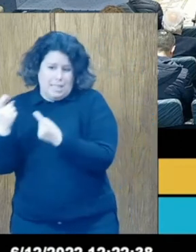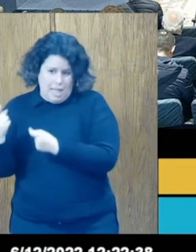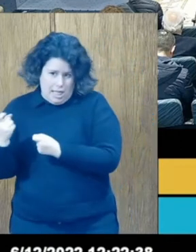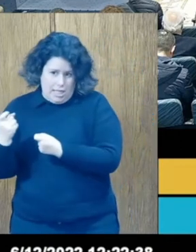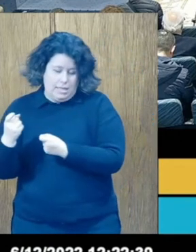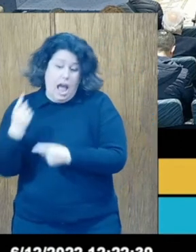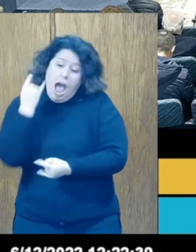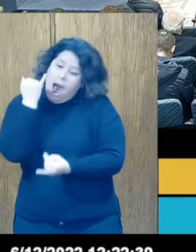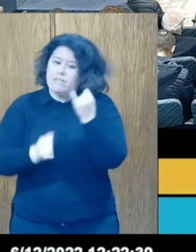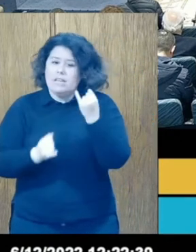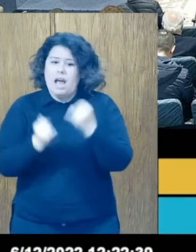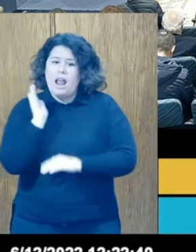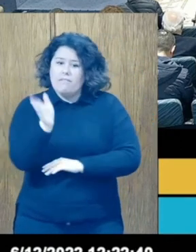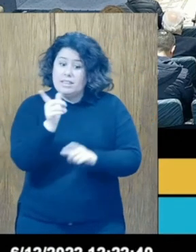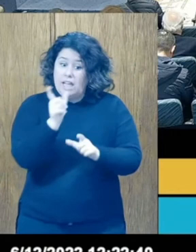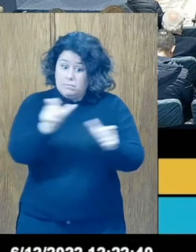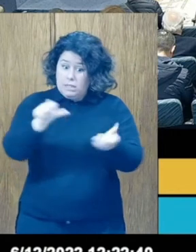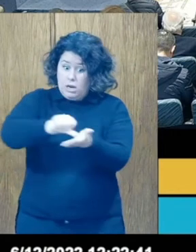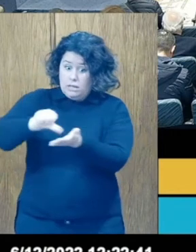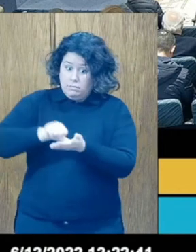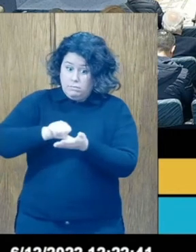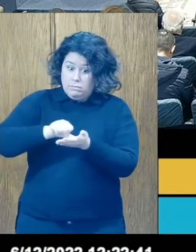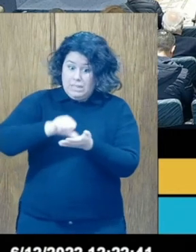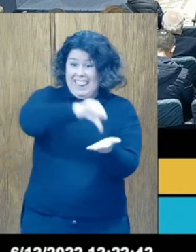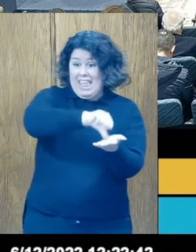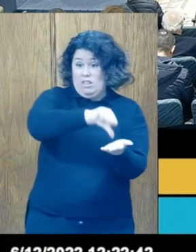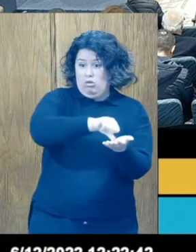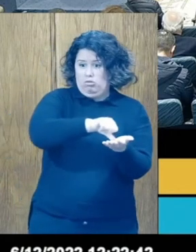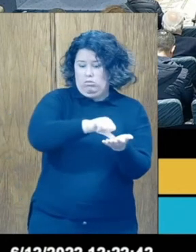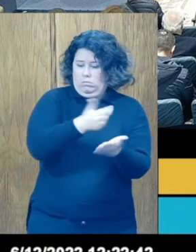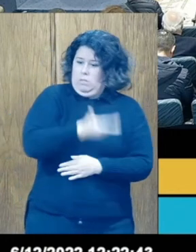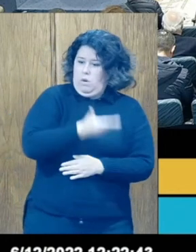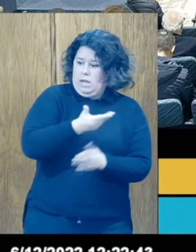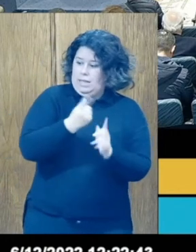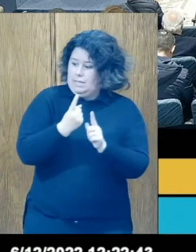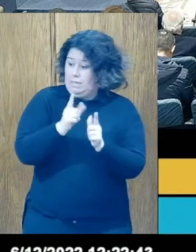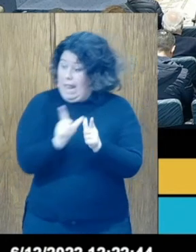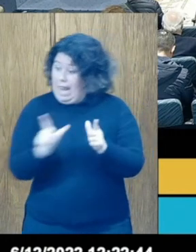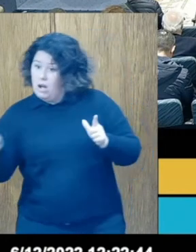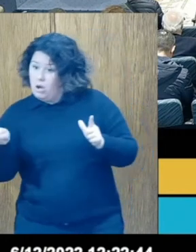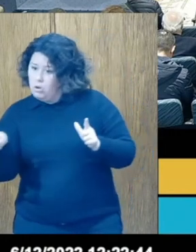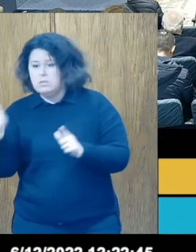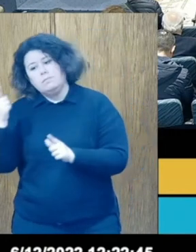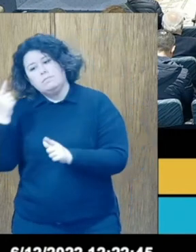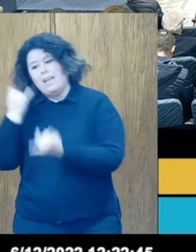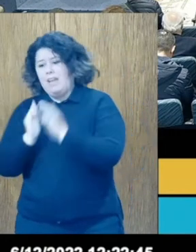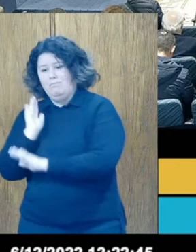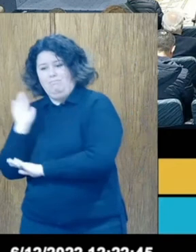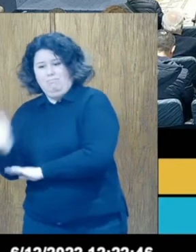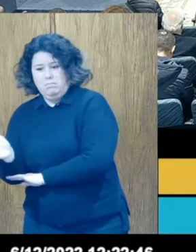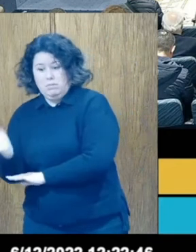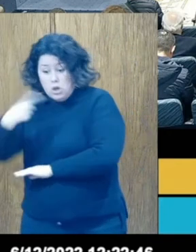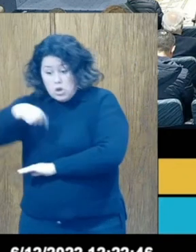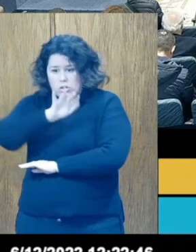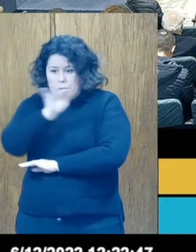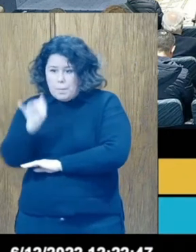ciudadanos más alejados de los centros de decisión se encuentren muy debilitados en inversiones. Nosotros, los bercianos y las